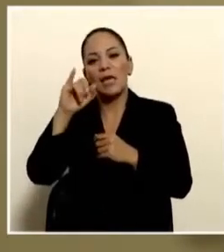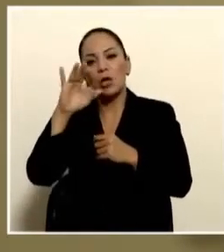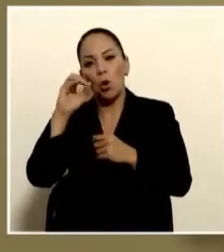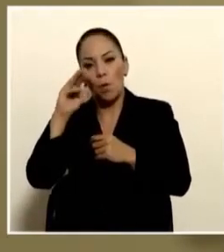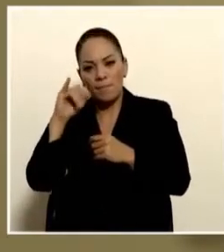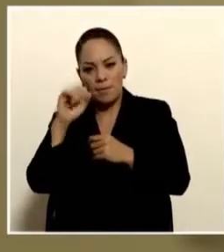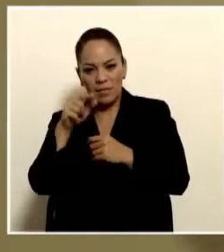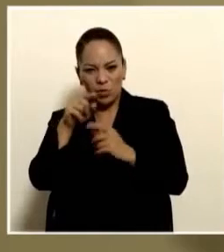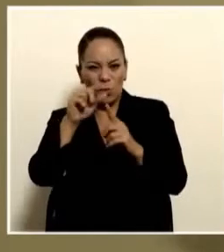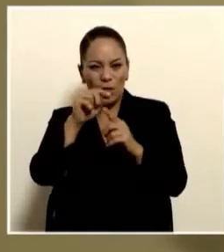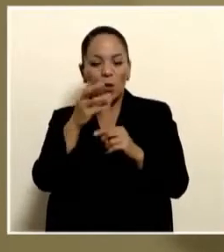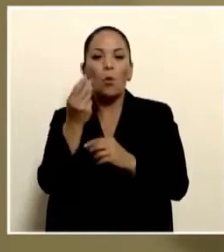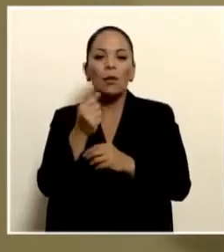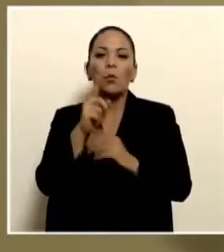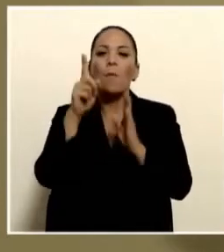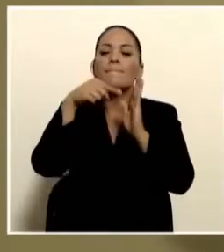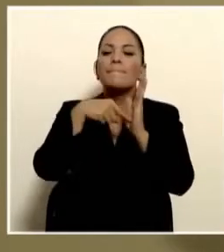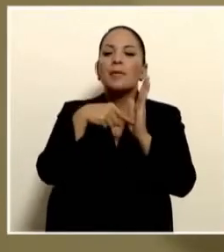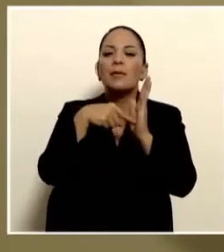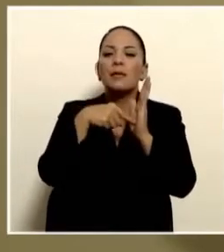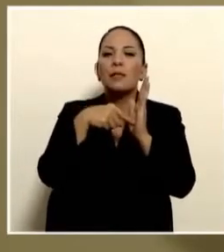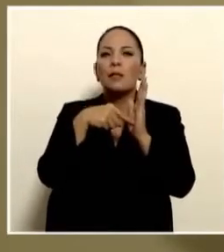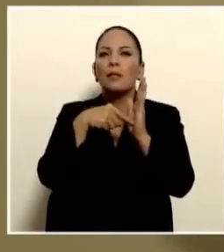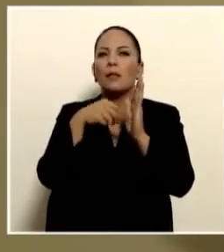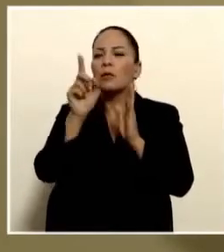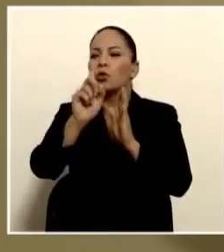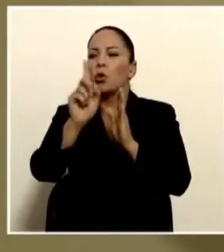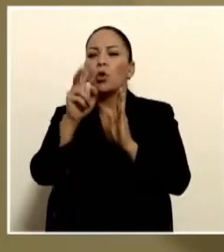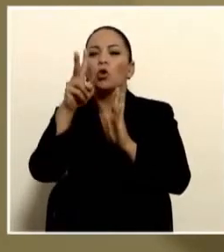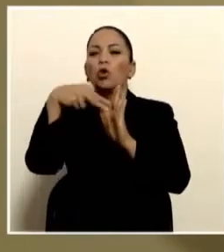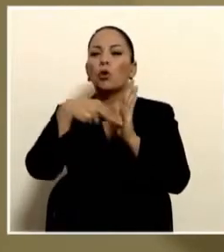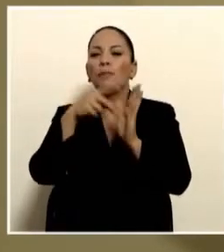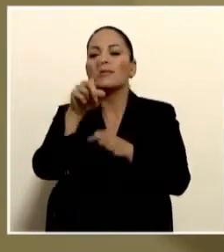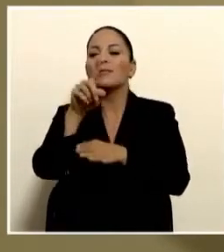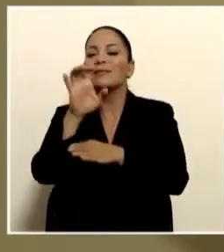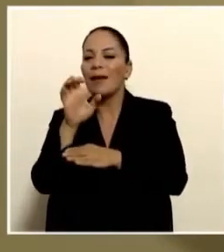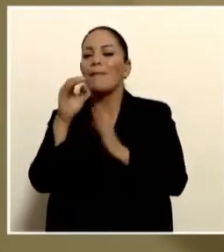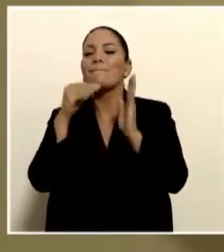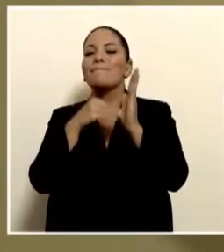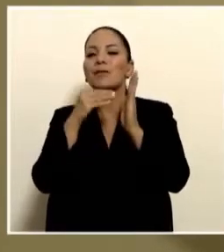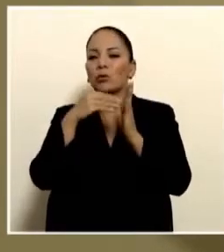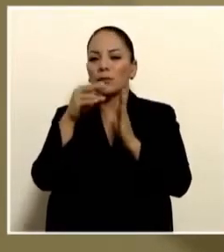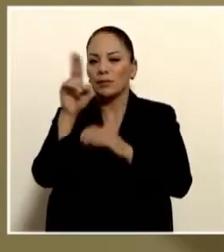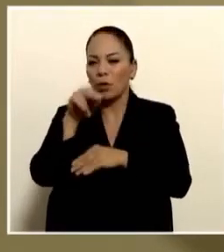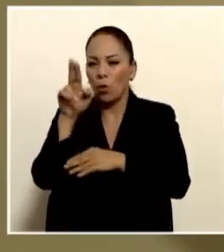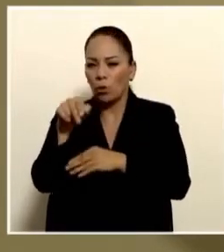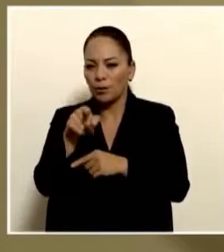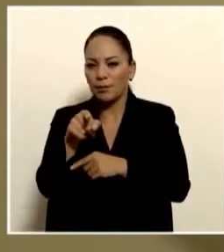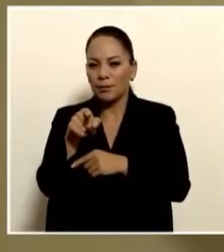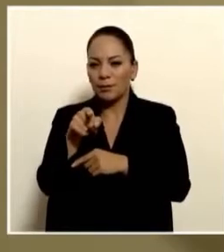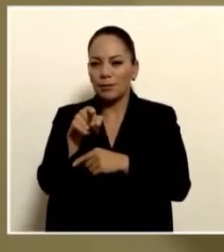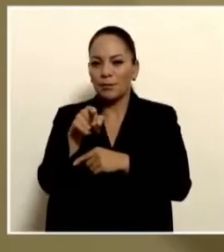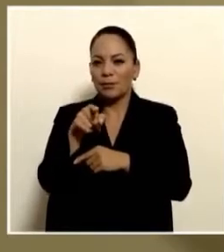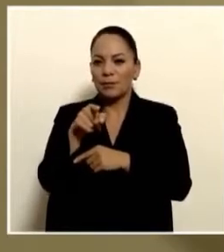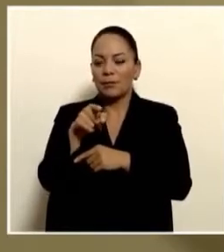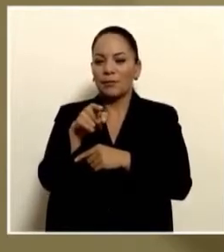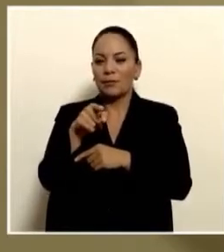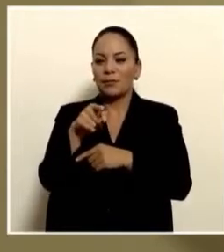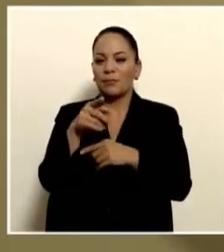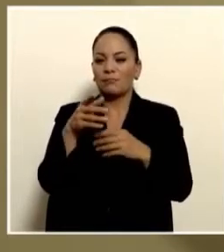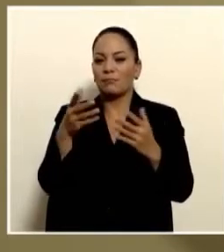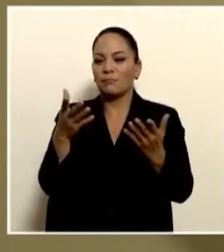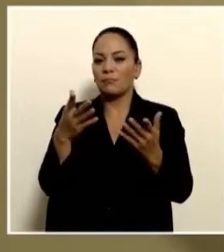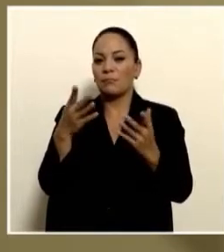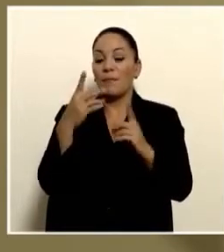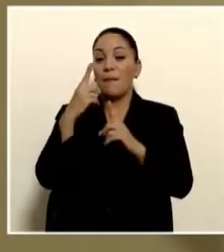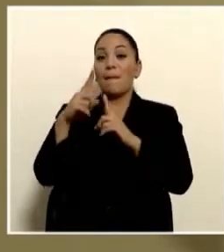mil 400, dos mil 100 millones de colones. Además, tuvo que evacuar